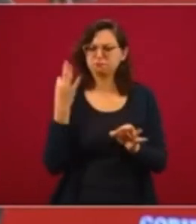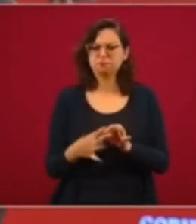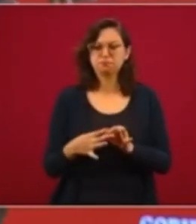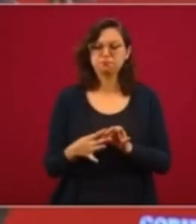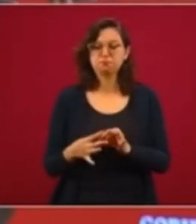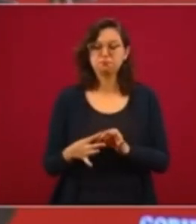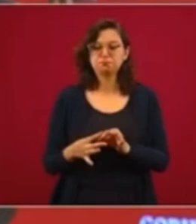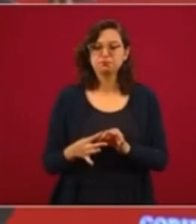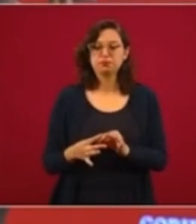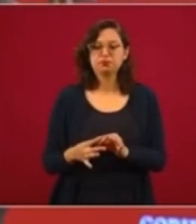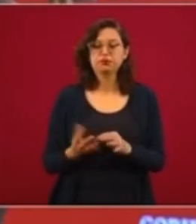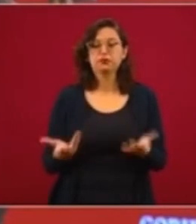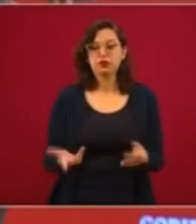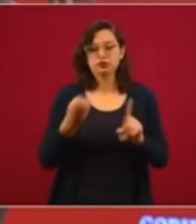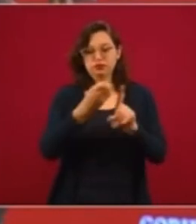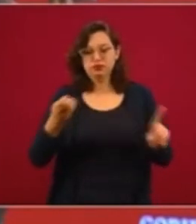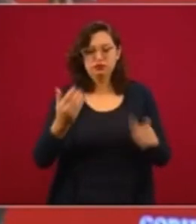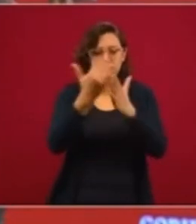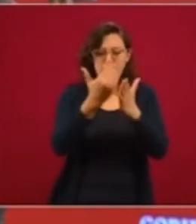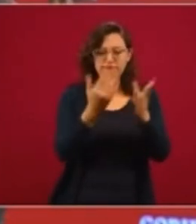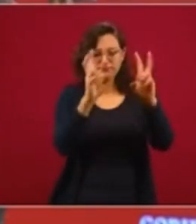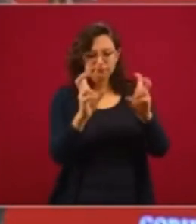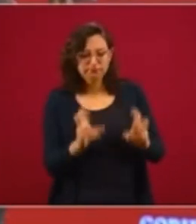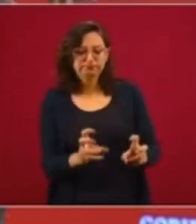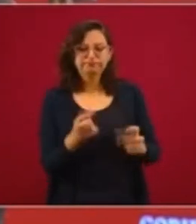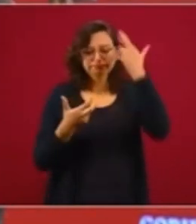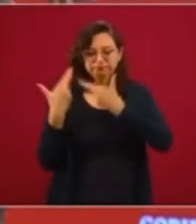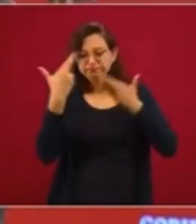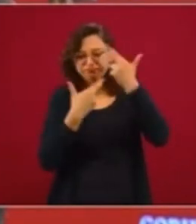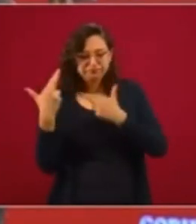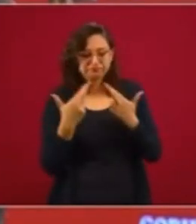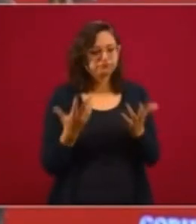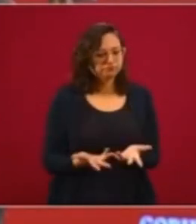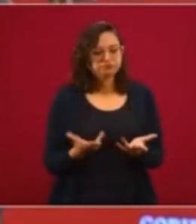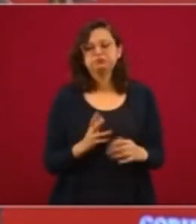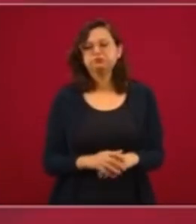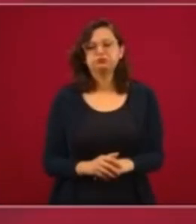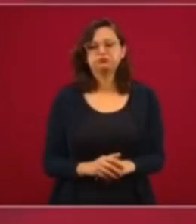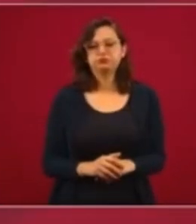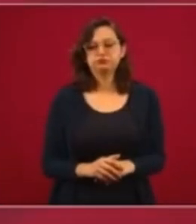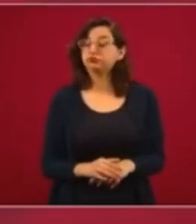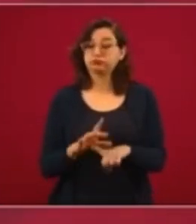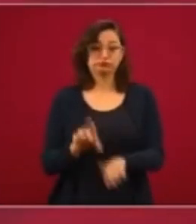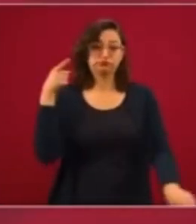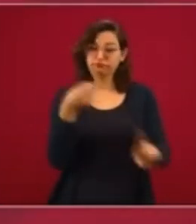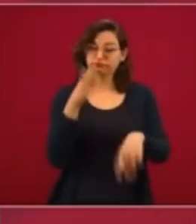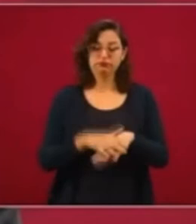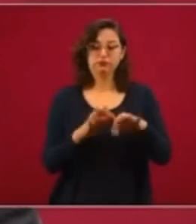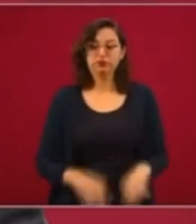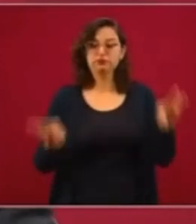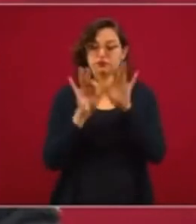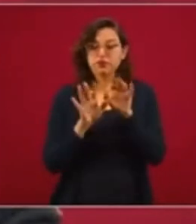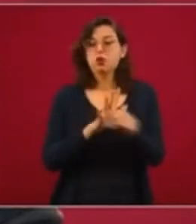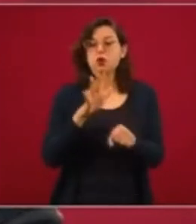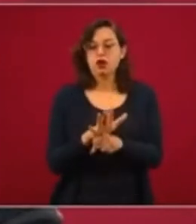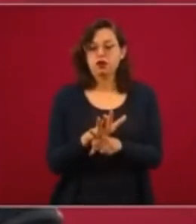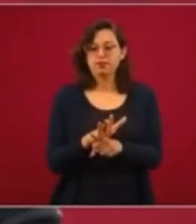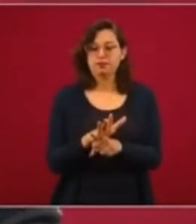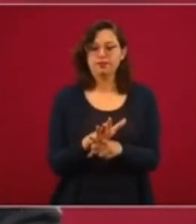revisando el formato del encuentro. Y sí, el tema principal es el inicio